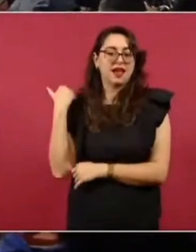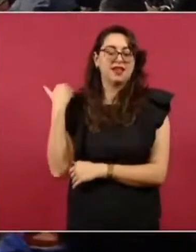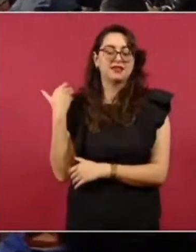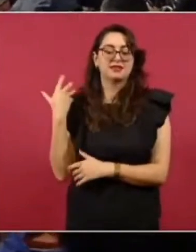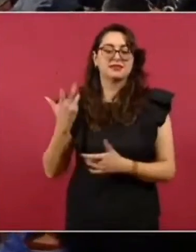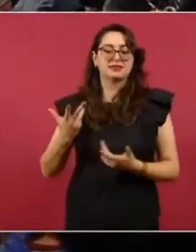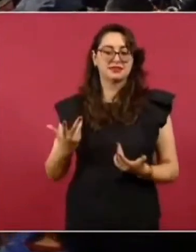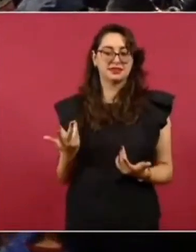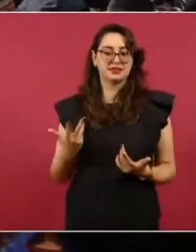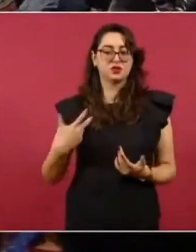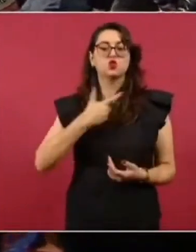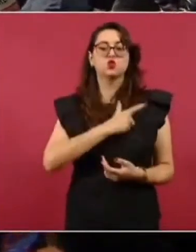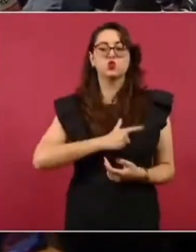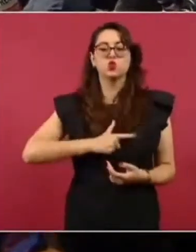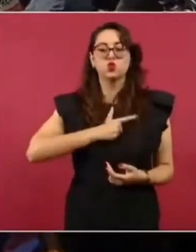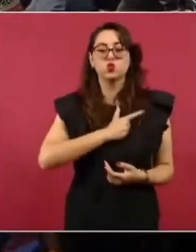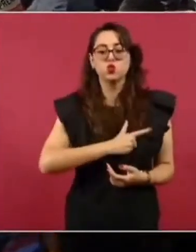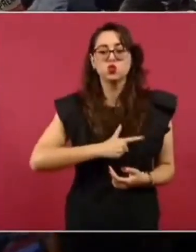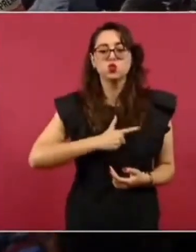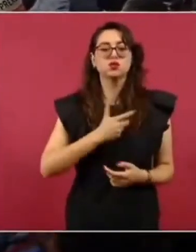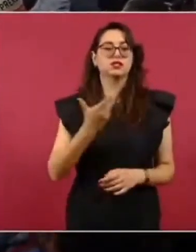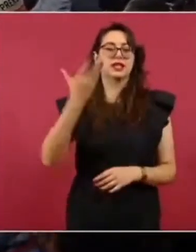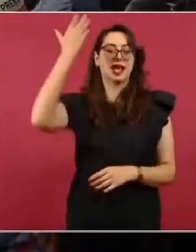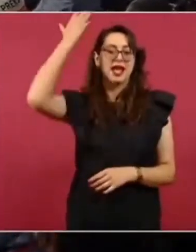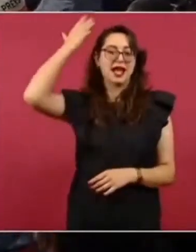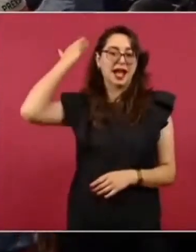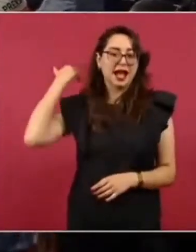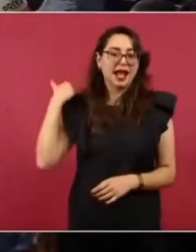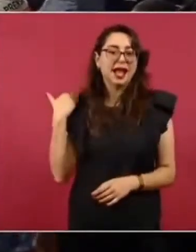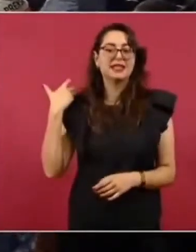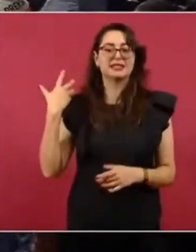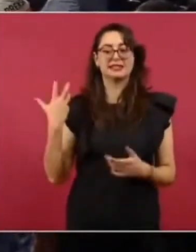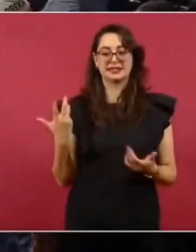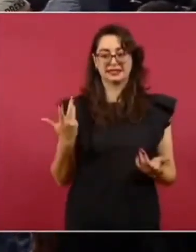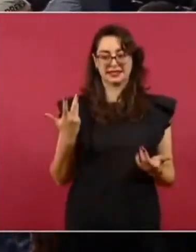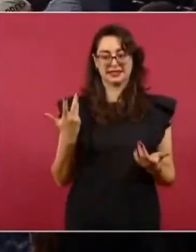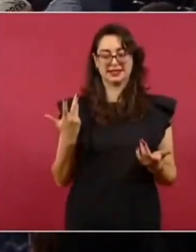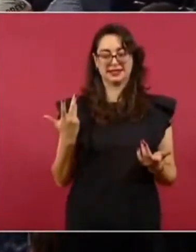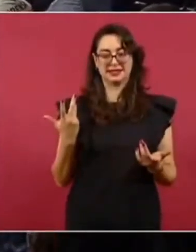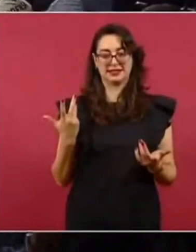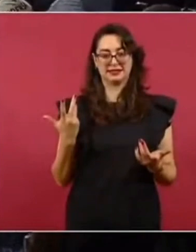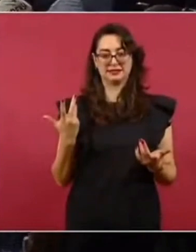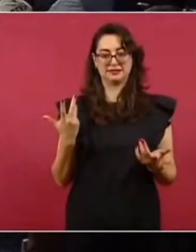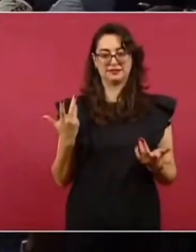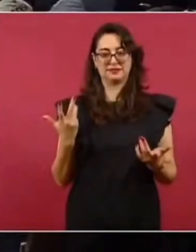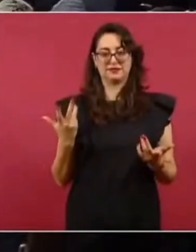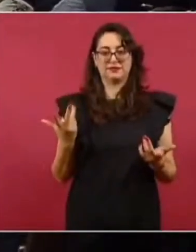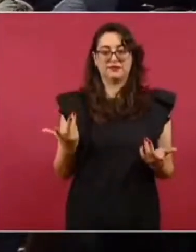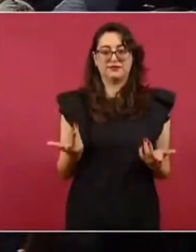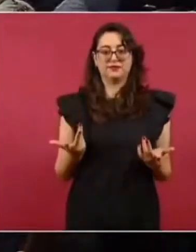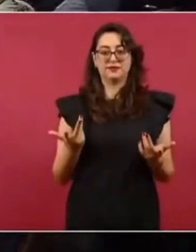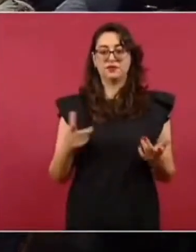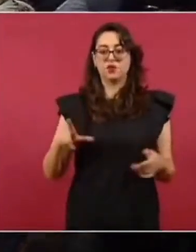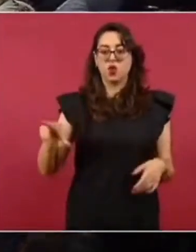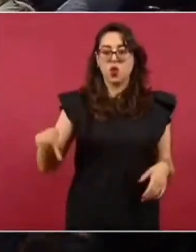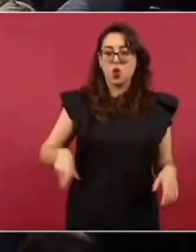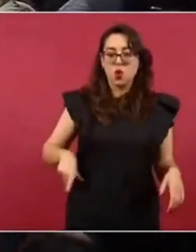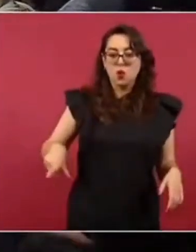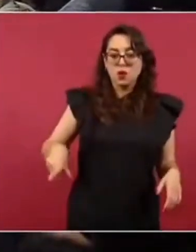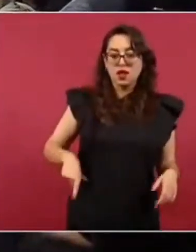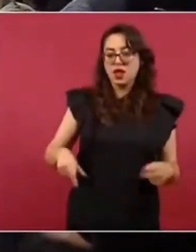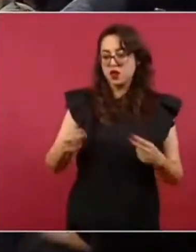en que no se entendía que los únicos negocios que deben interesar